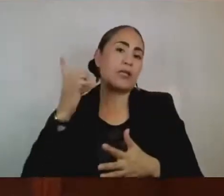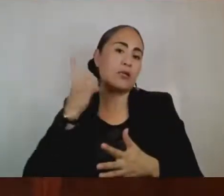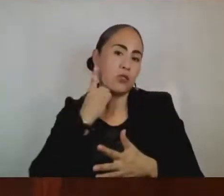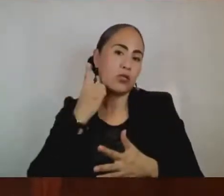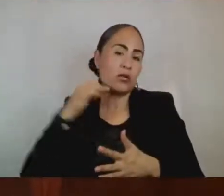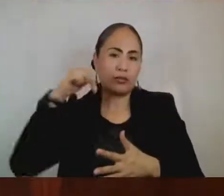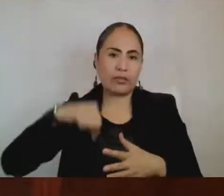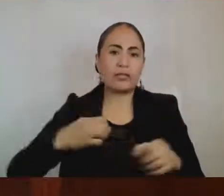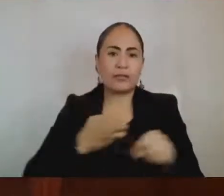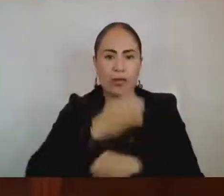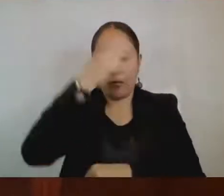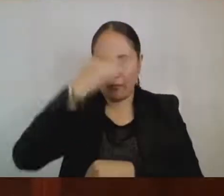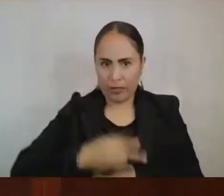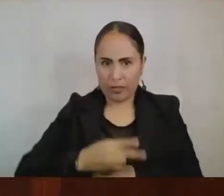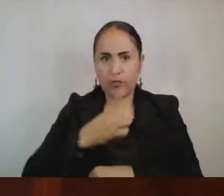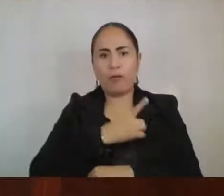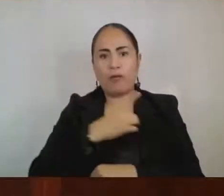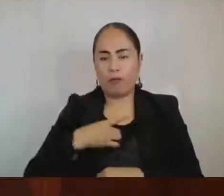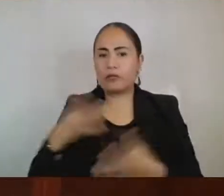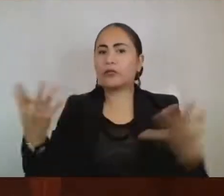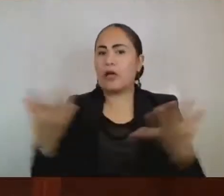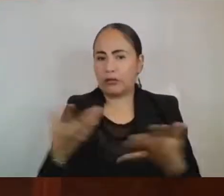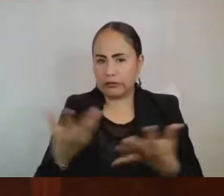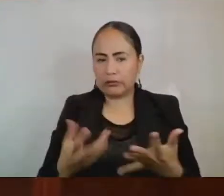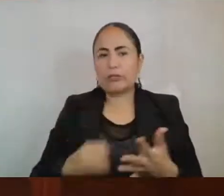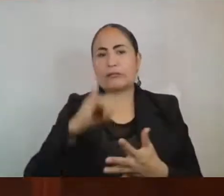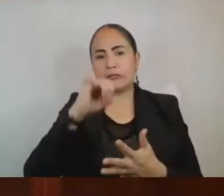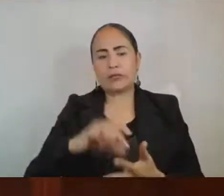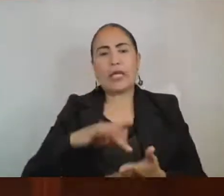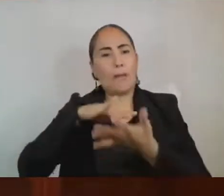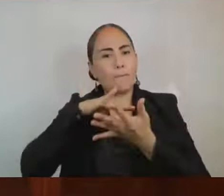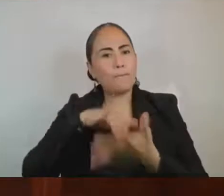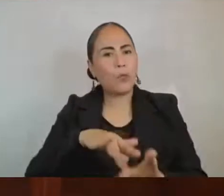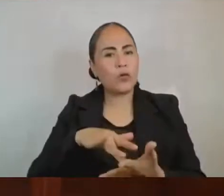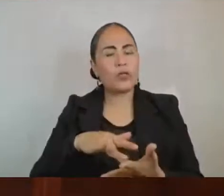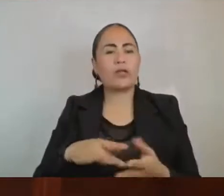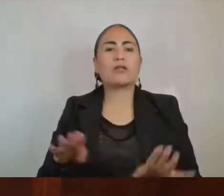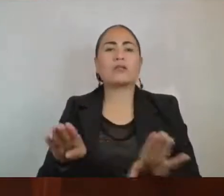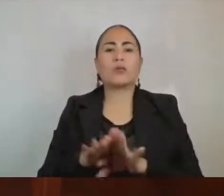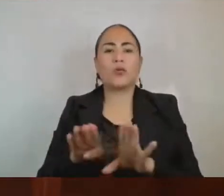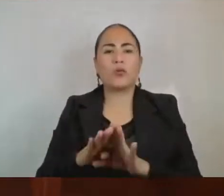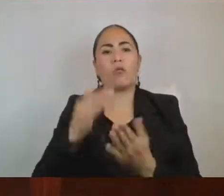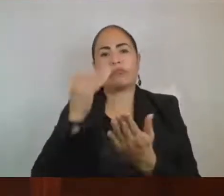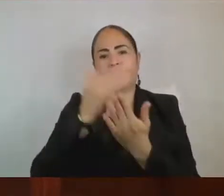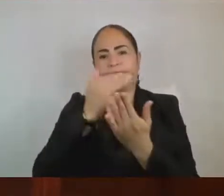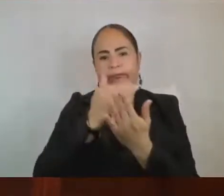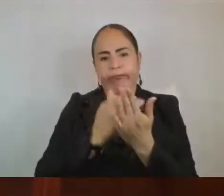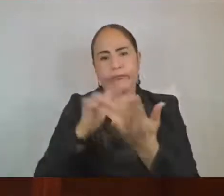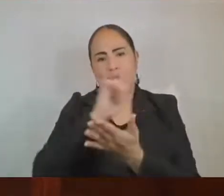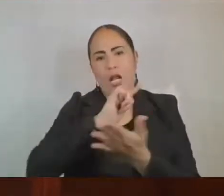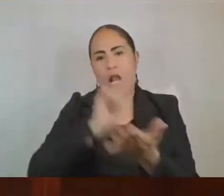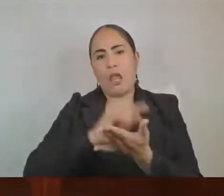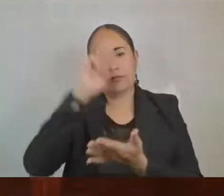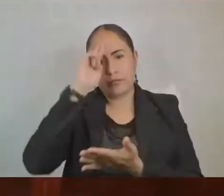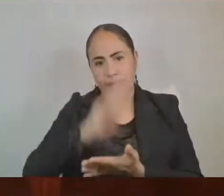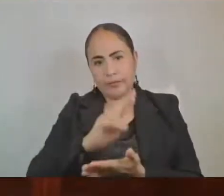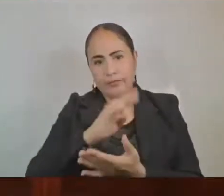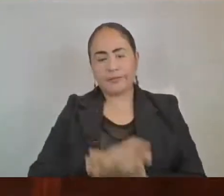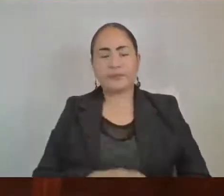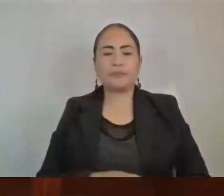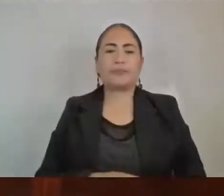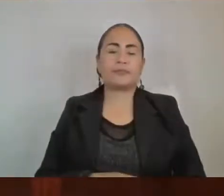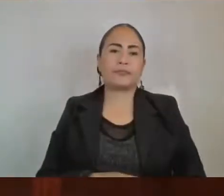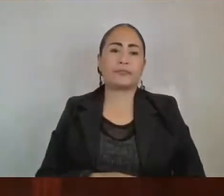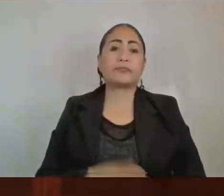propio dentro del ámbito de su competencia establecida en los ordenamientos legales. Por otra parte, a esta soberanía